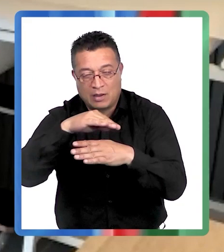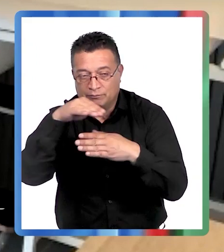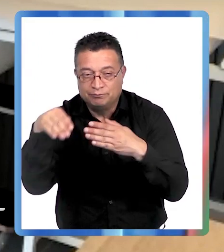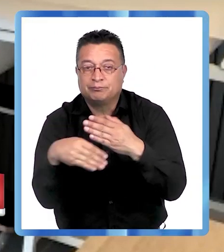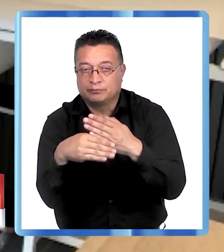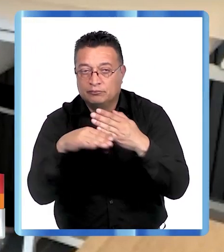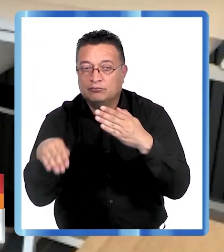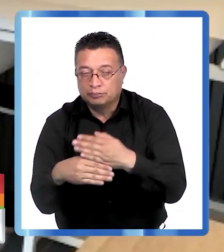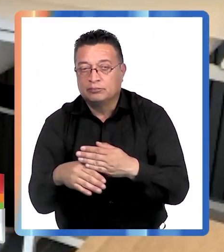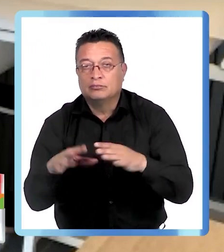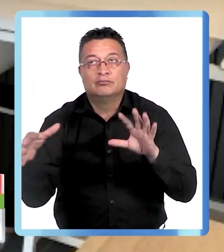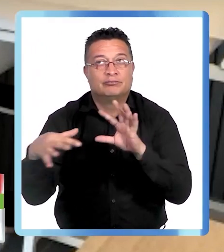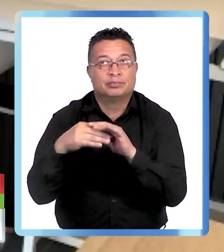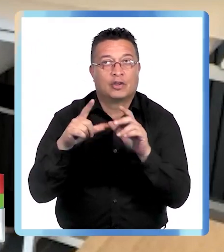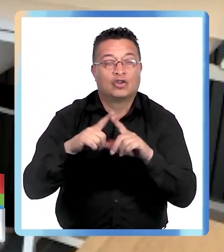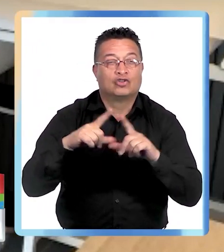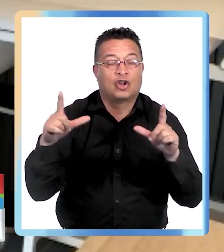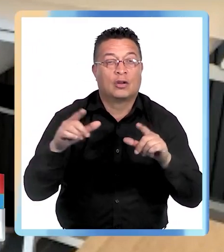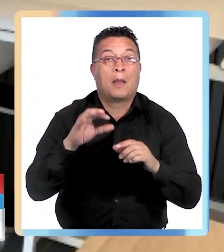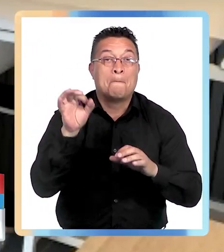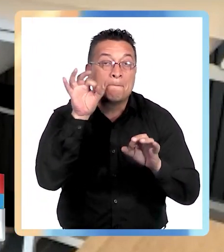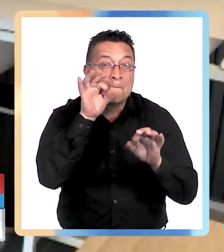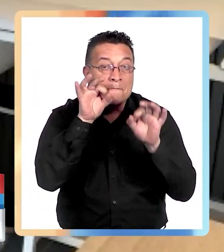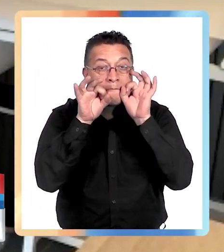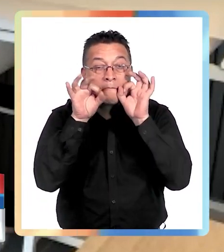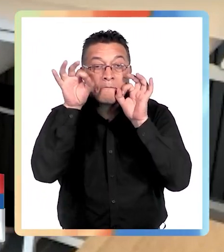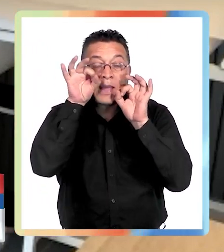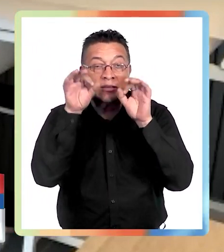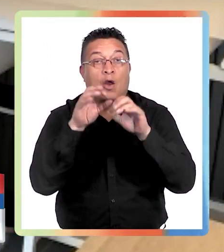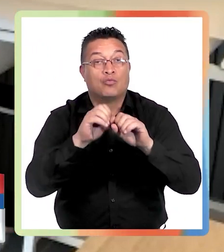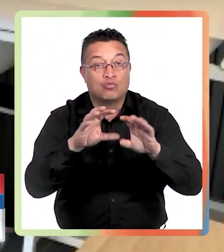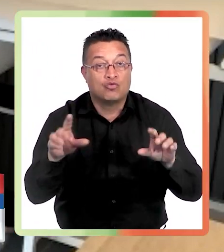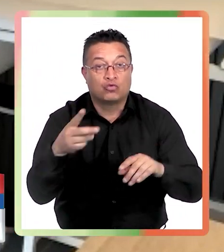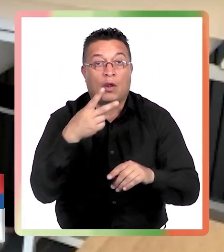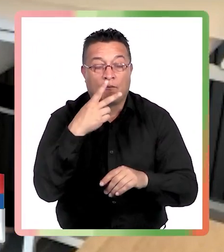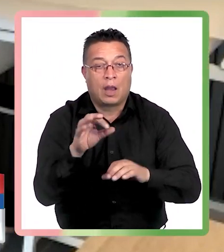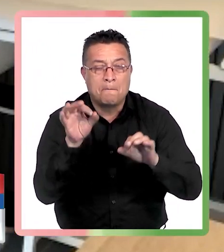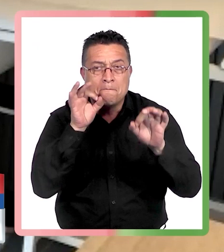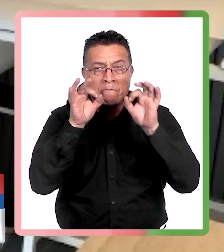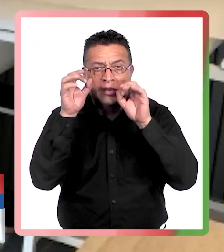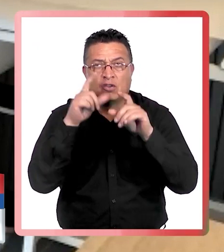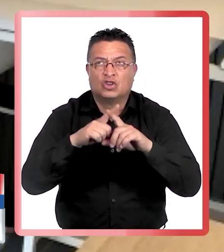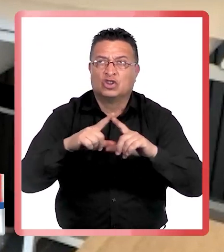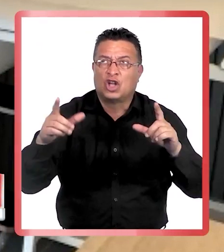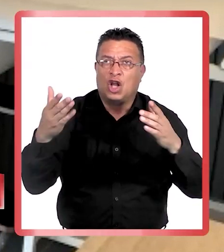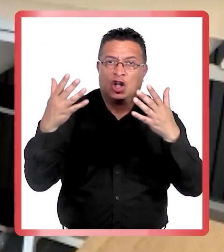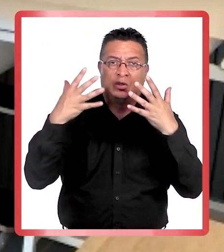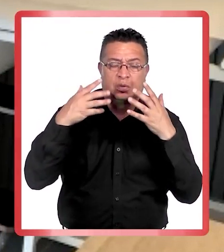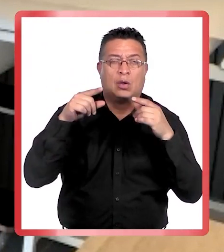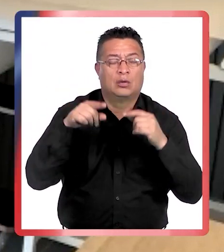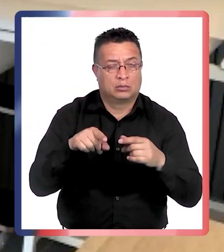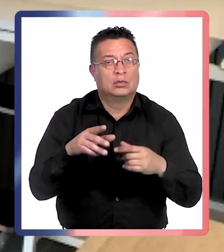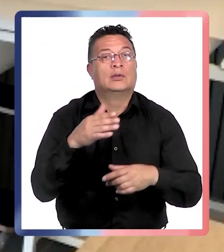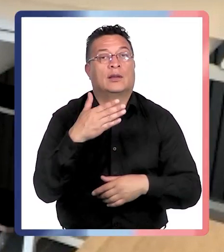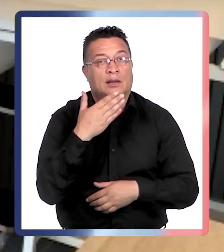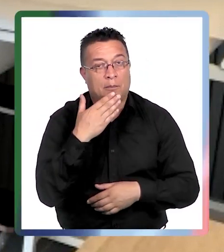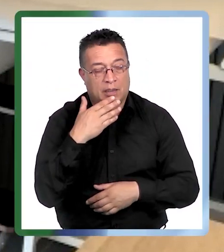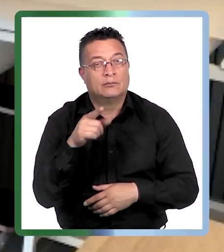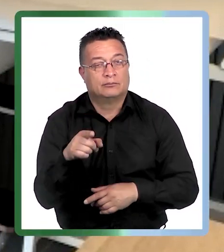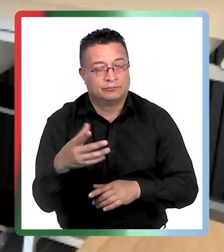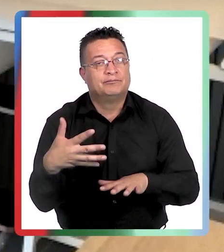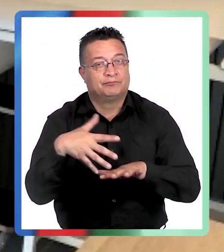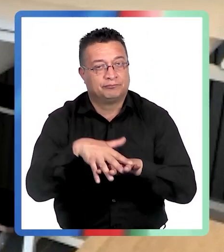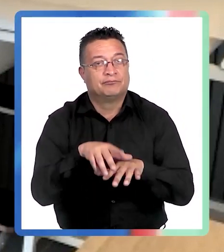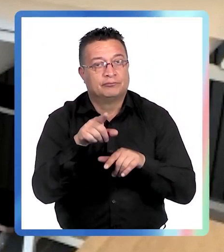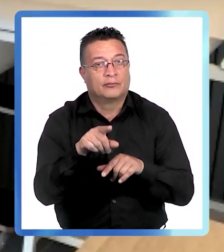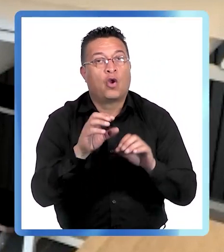en relación al sol. Por ejemplo, las manchas, que mucha gente se preocupa de que se mancha con el sol. La luz visible también está involucrada en